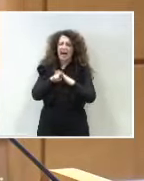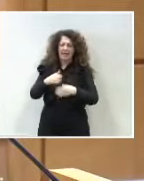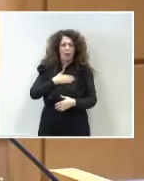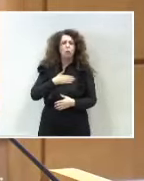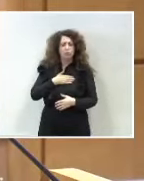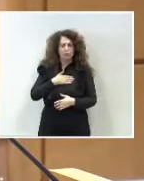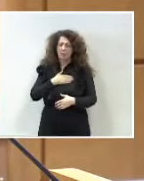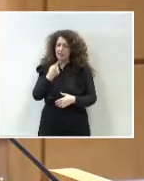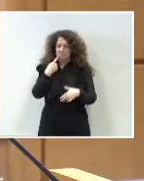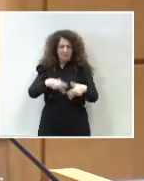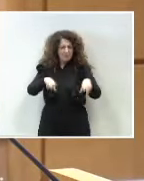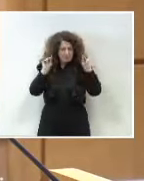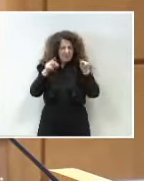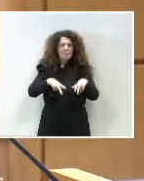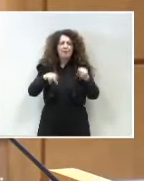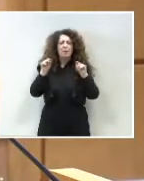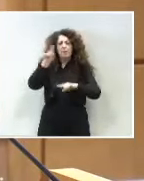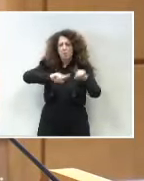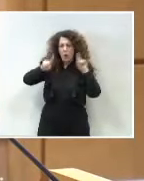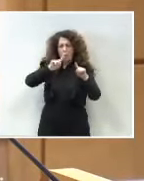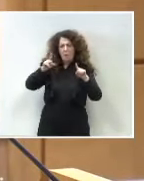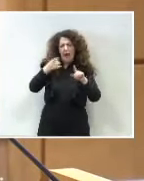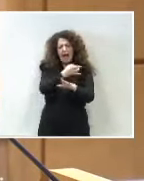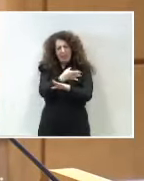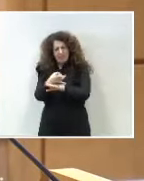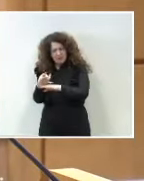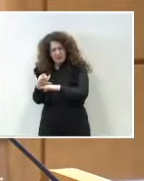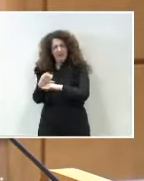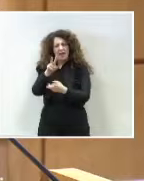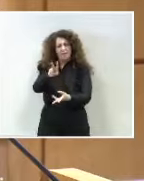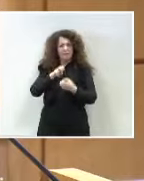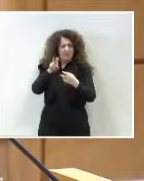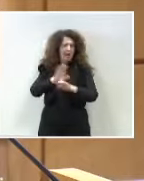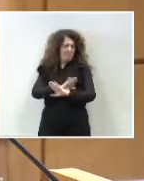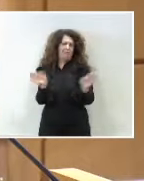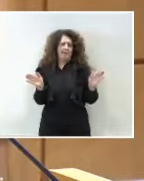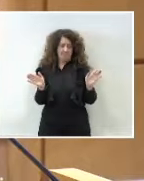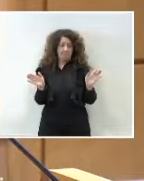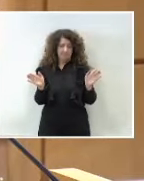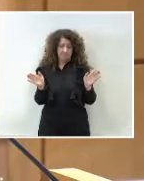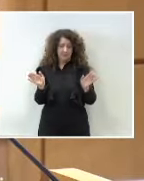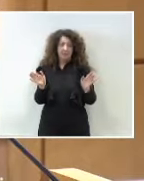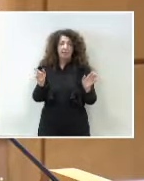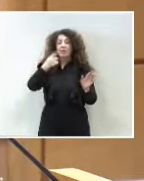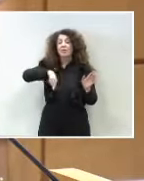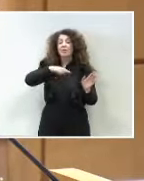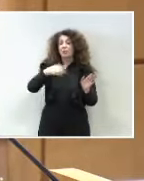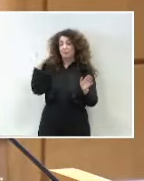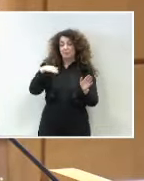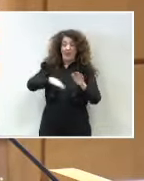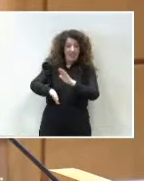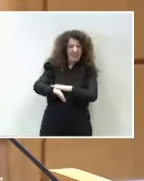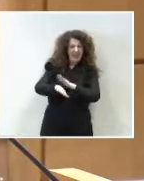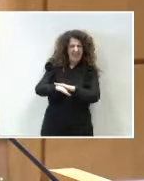acabe de una vez por todas con el problema del déficit fiscal y de sus perjuicios. Cuando planteamos esta cuestión, desde la derecha